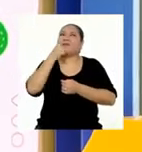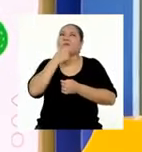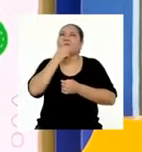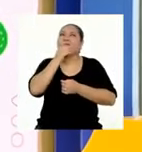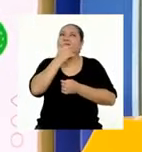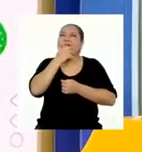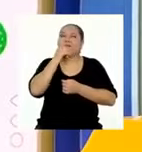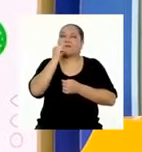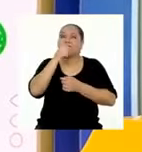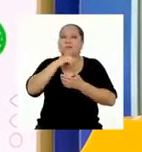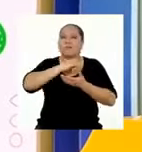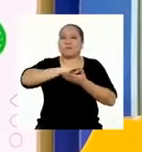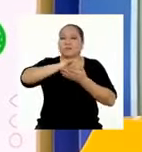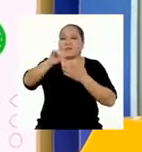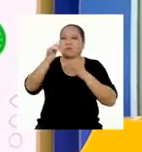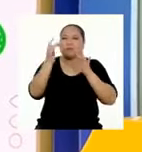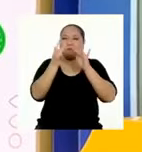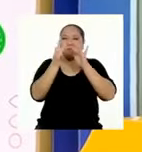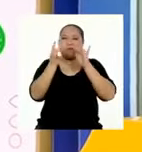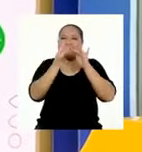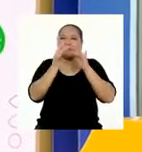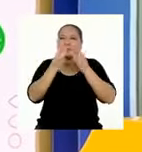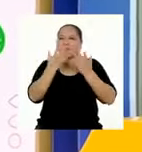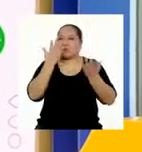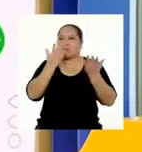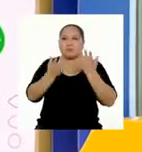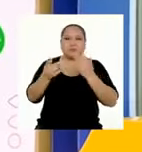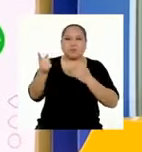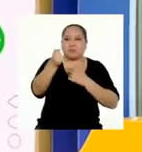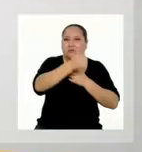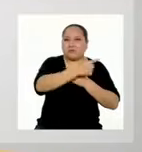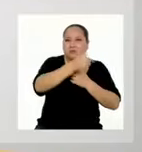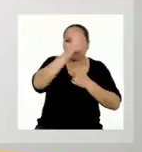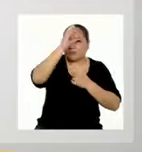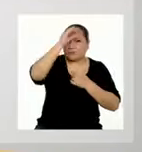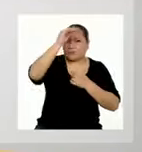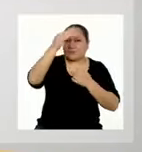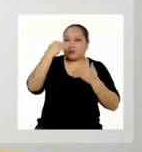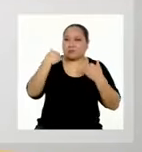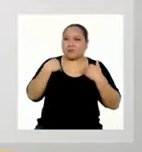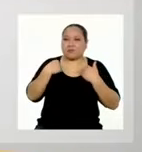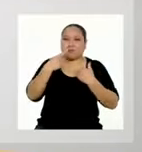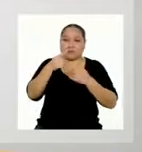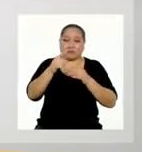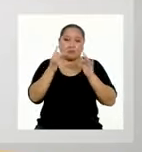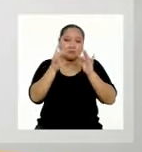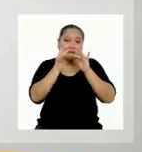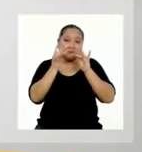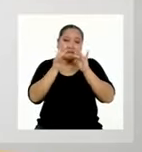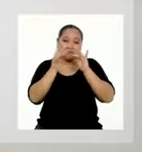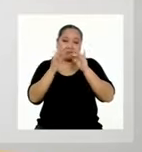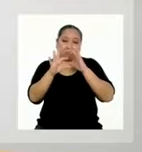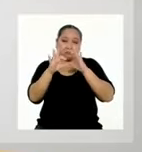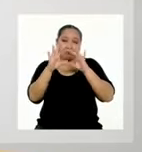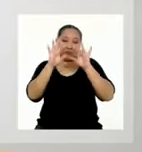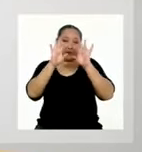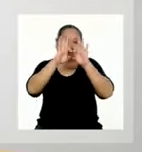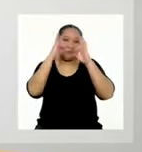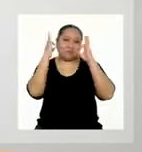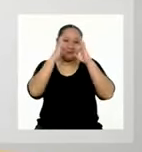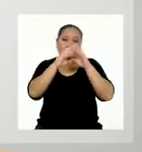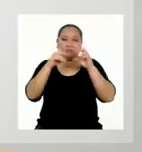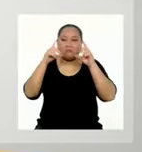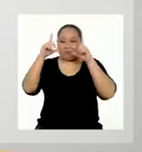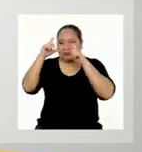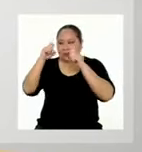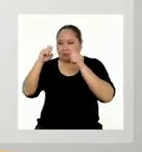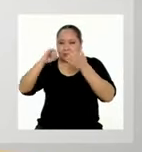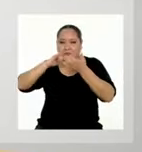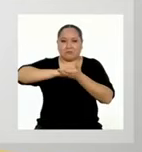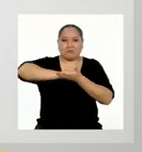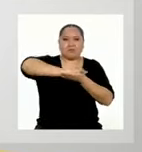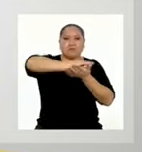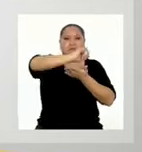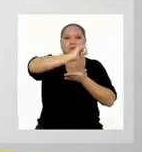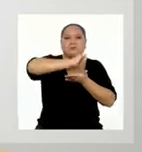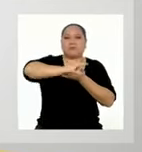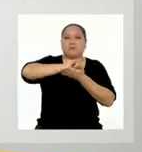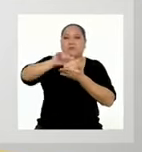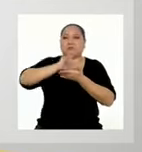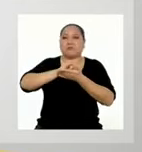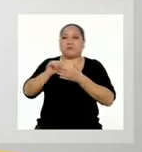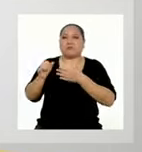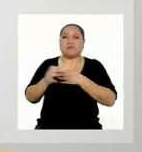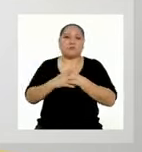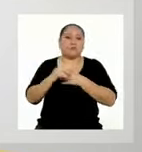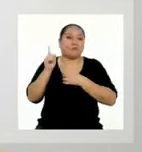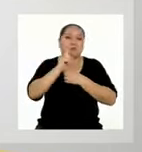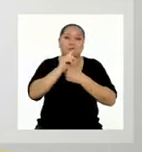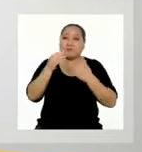de las redes sociales, pero quizás no todas las chicas y chicos tengan. Si tienen redes sociales, le toman una foto y la comparten